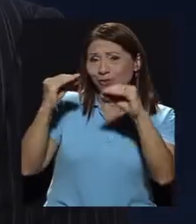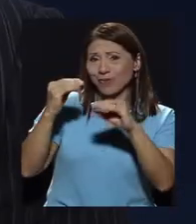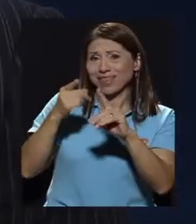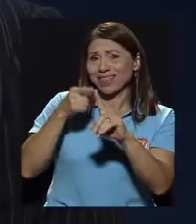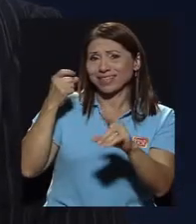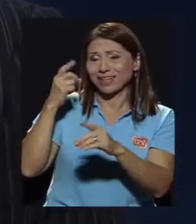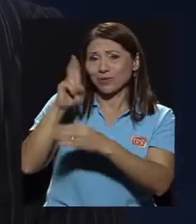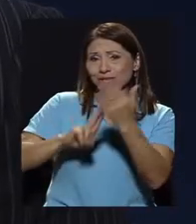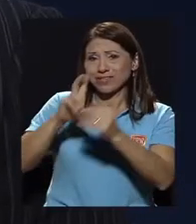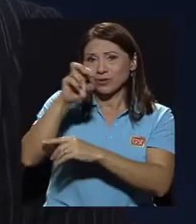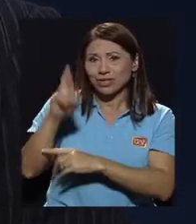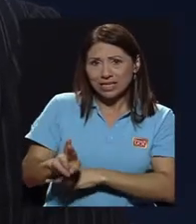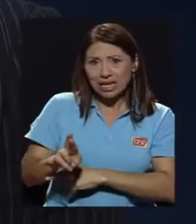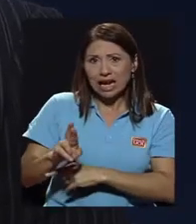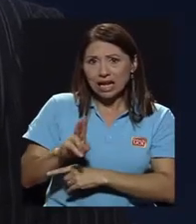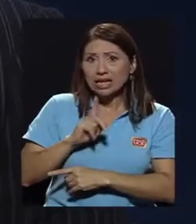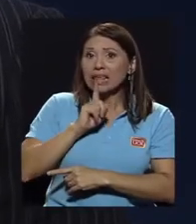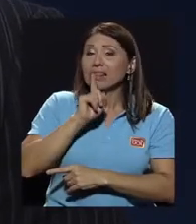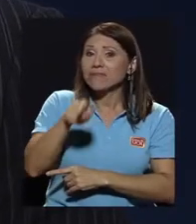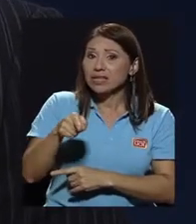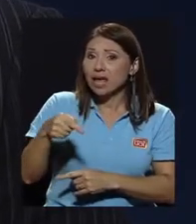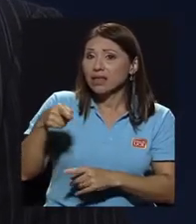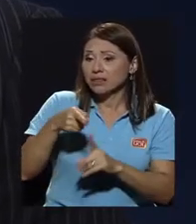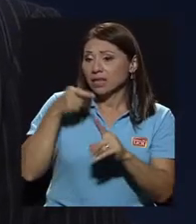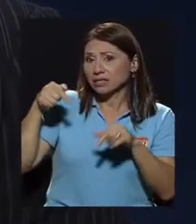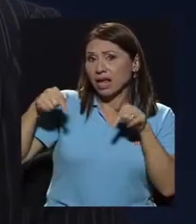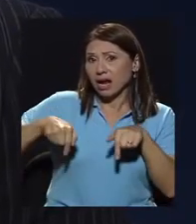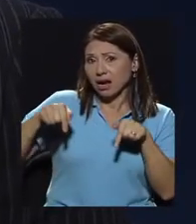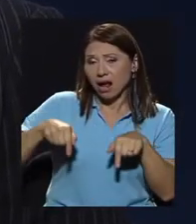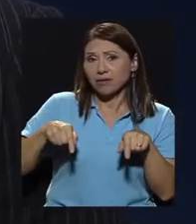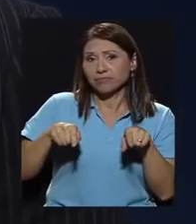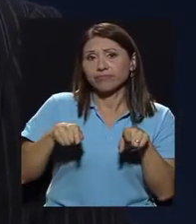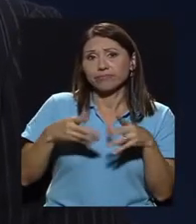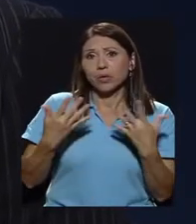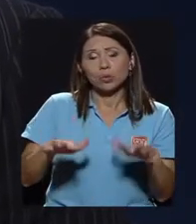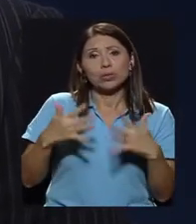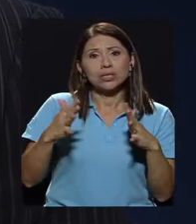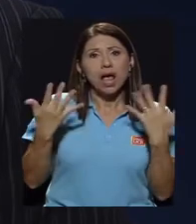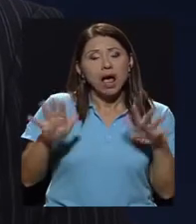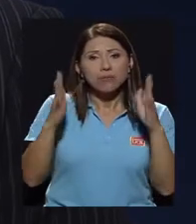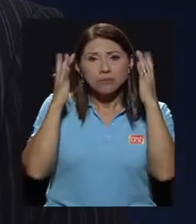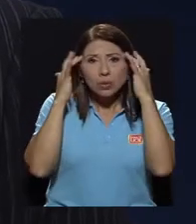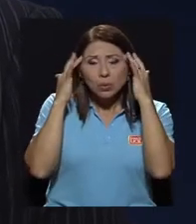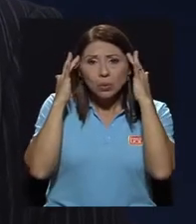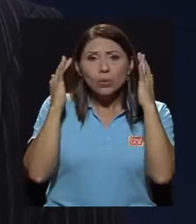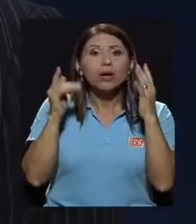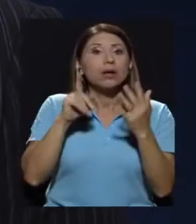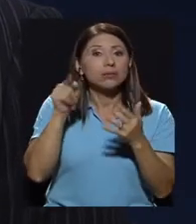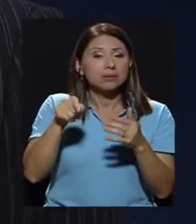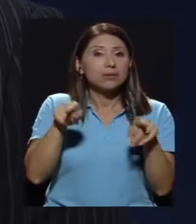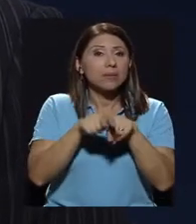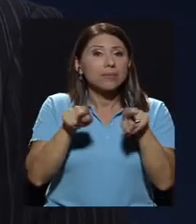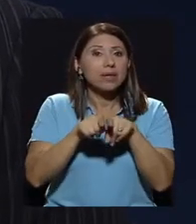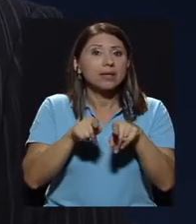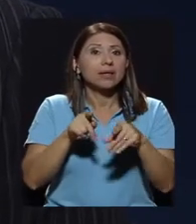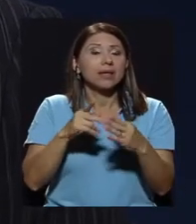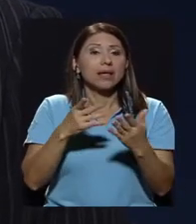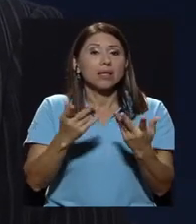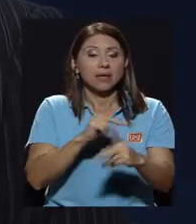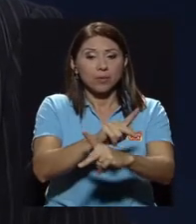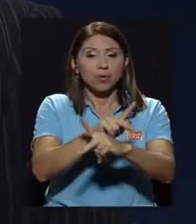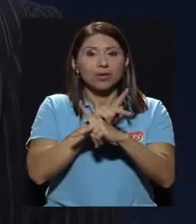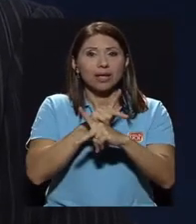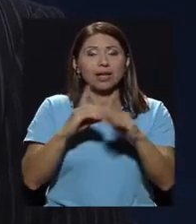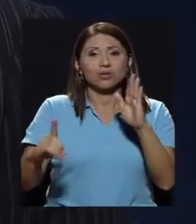es que verdaderamente ha existido una preocupación desde acá, inclusive desde el programa, por ejemplo, que protege los derechos de las personas adultos mayores